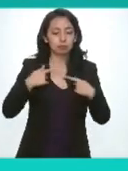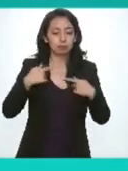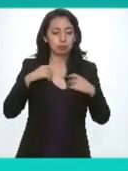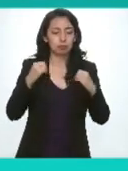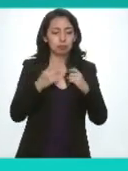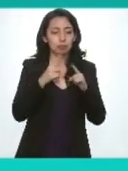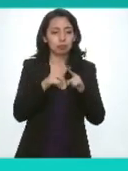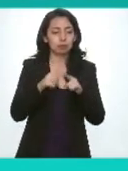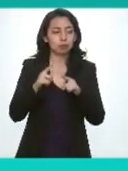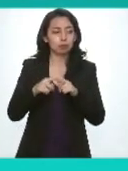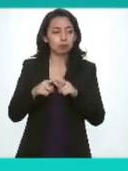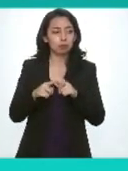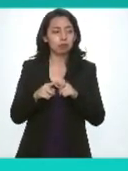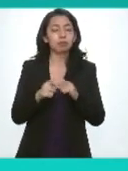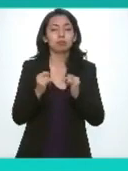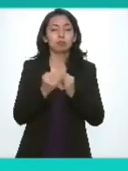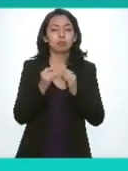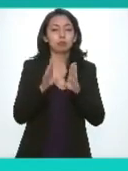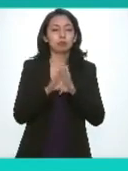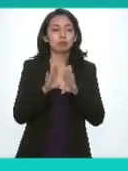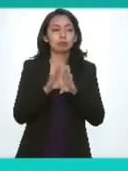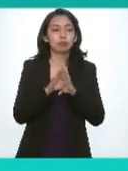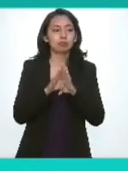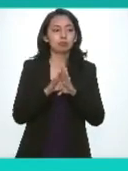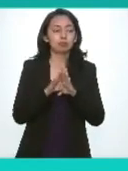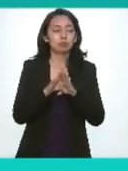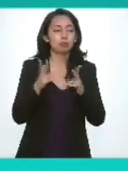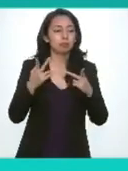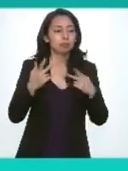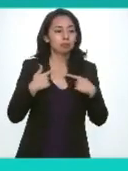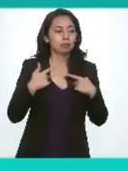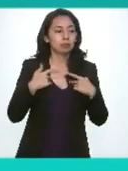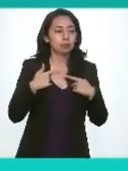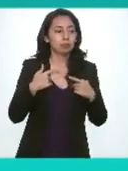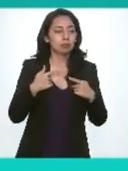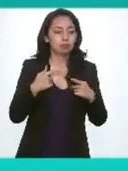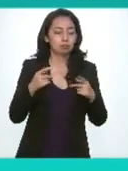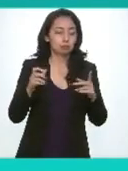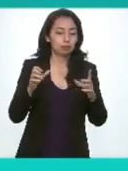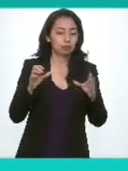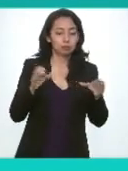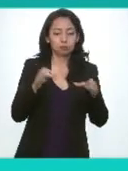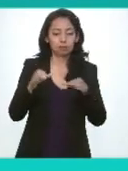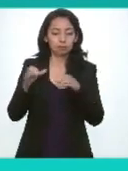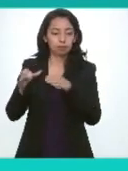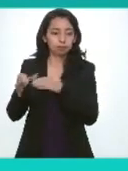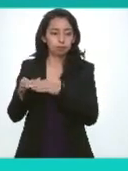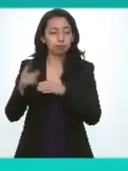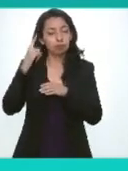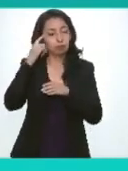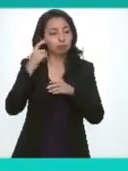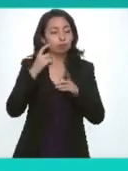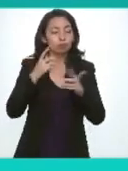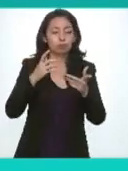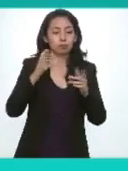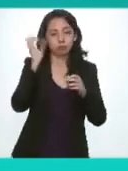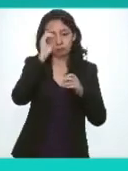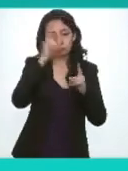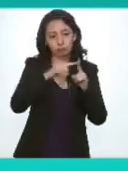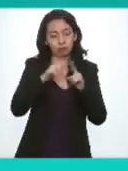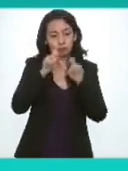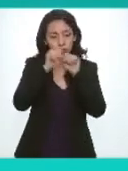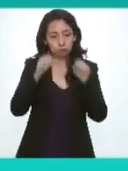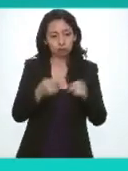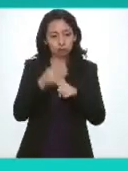de transparencia de la federación y de las entidades operativas a la comisión jurídica de criterios y resoluciones del sistema nacional de